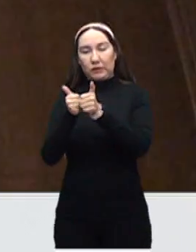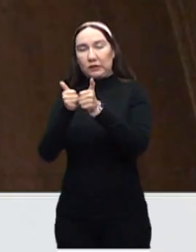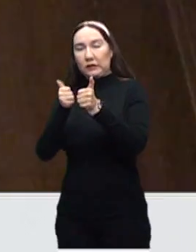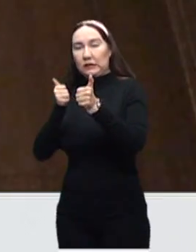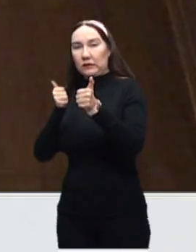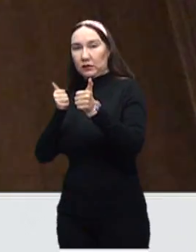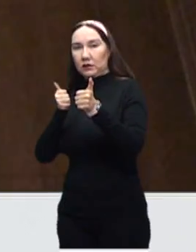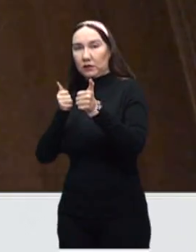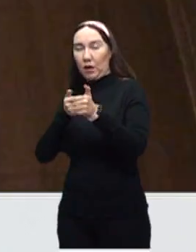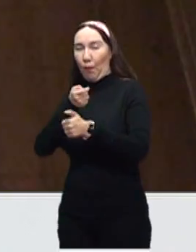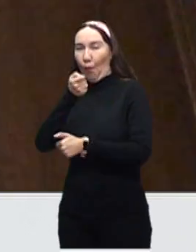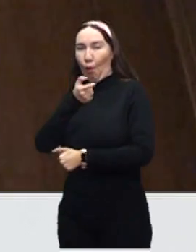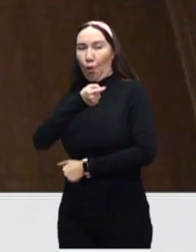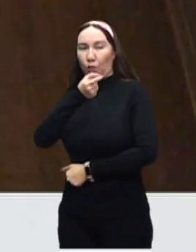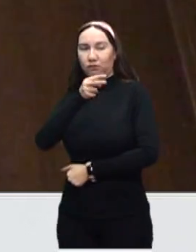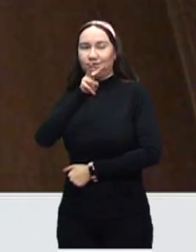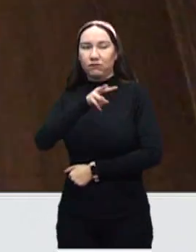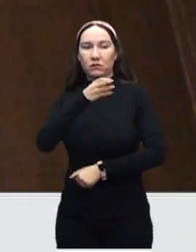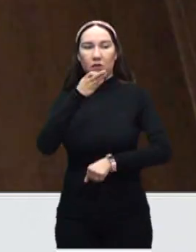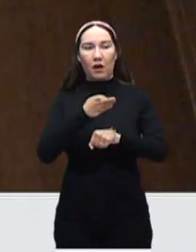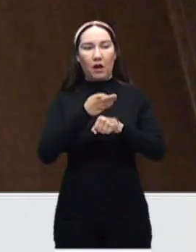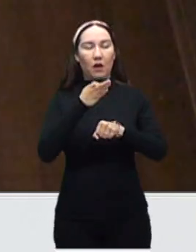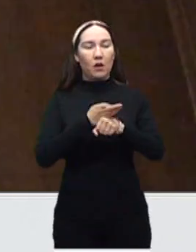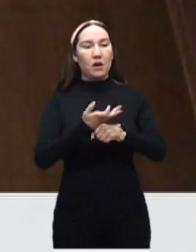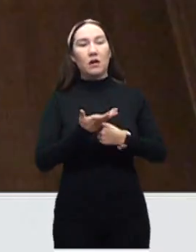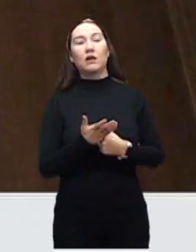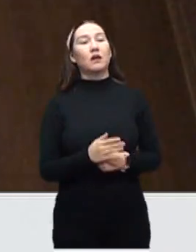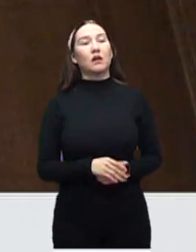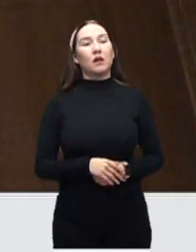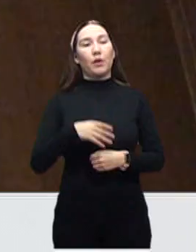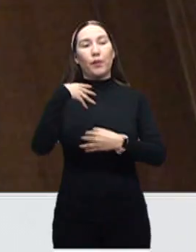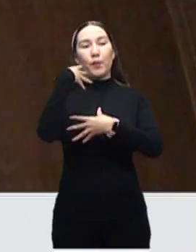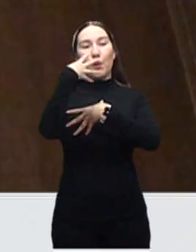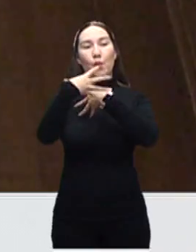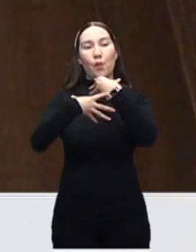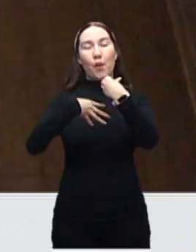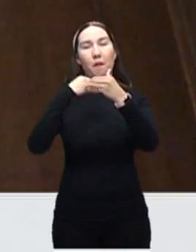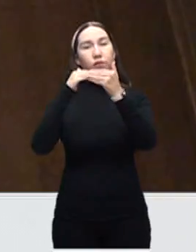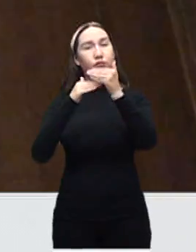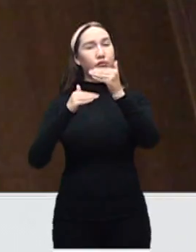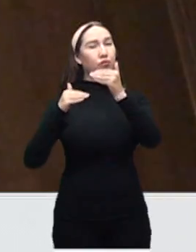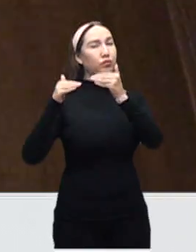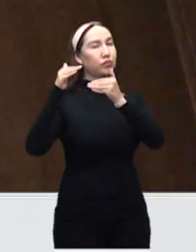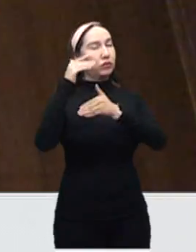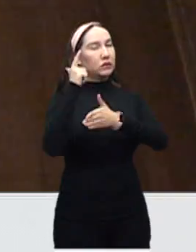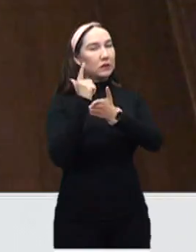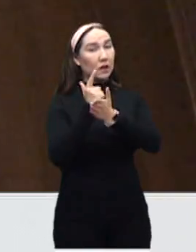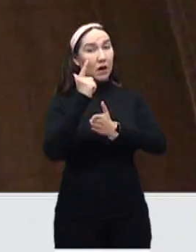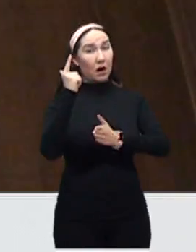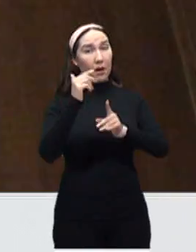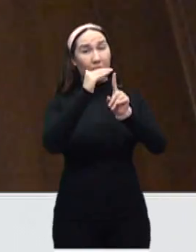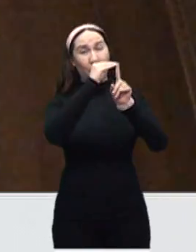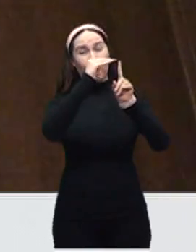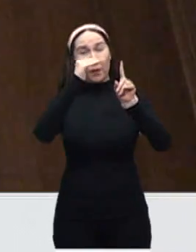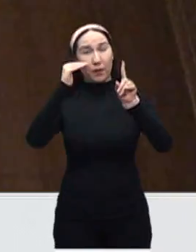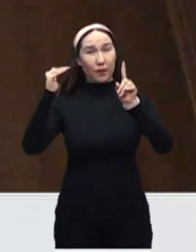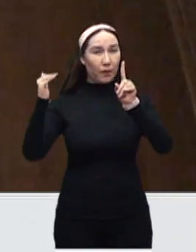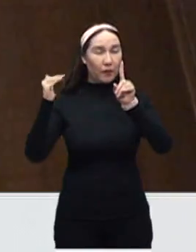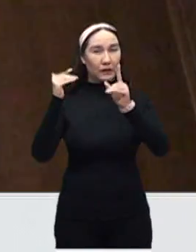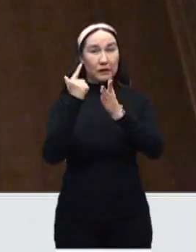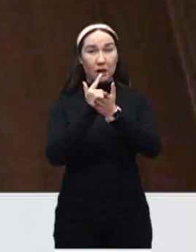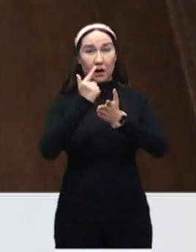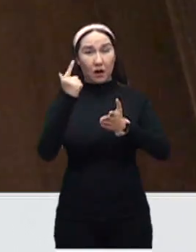Sin duda, Miguel, estamos en una transmisión alta, estamos en una meseta muy alta que no nos gusta, no estamos,